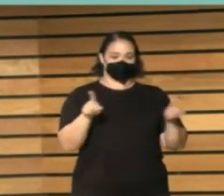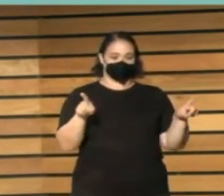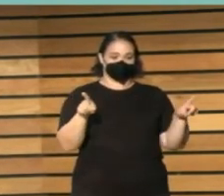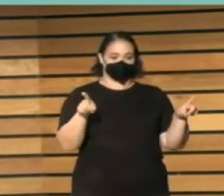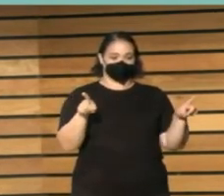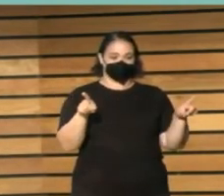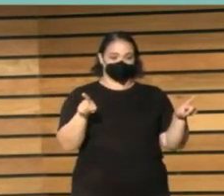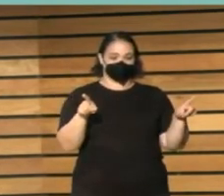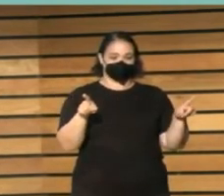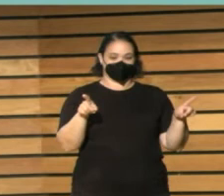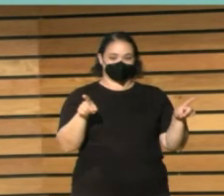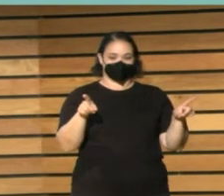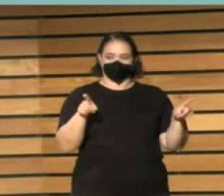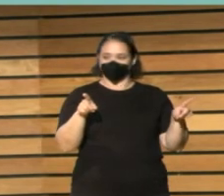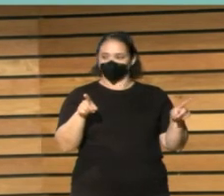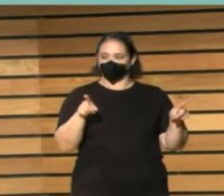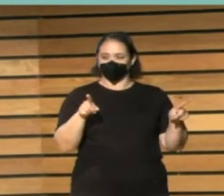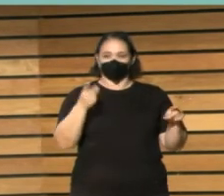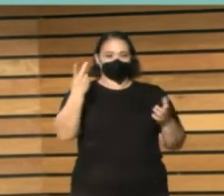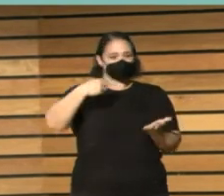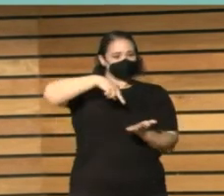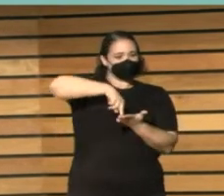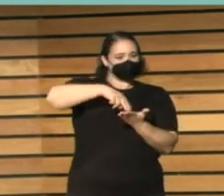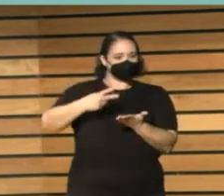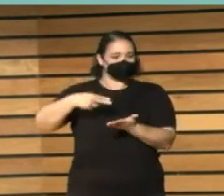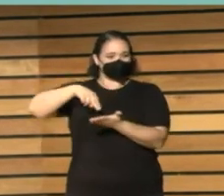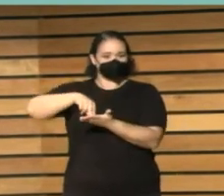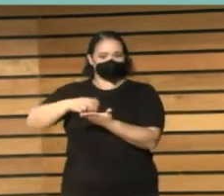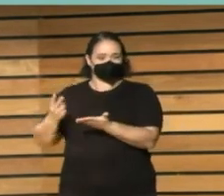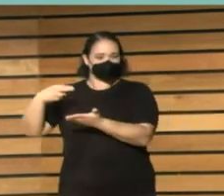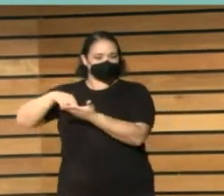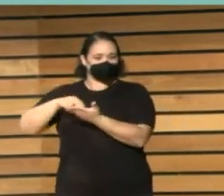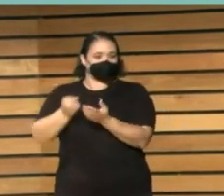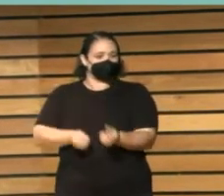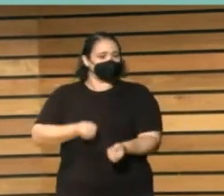nadie nadie vas a tener que levantar como los te a tener que levantar como los predicadores a